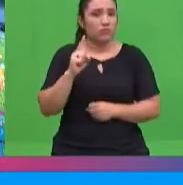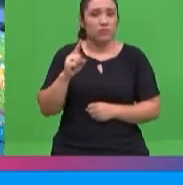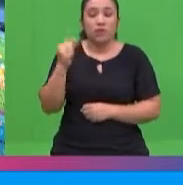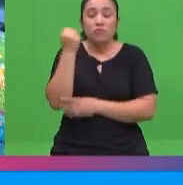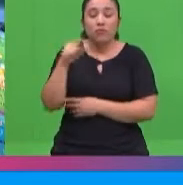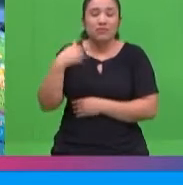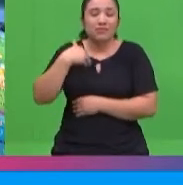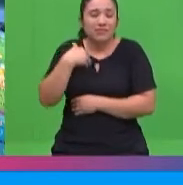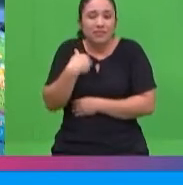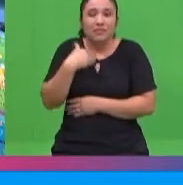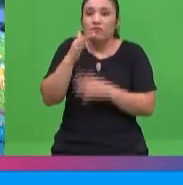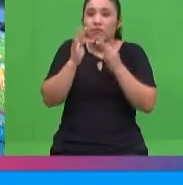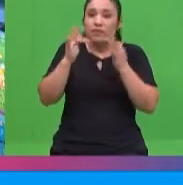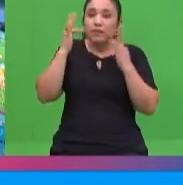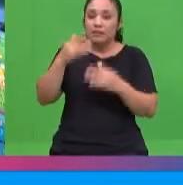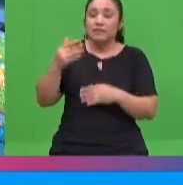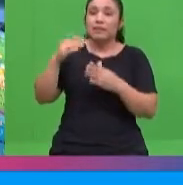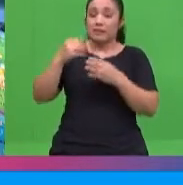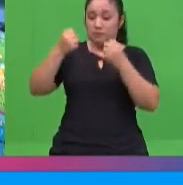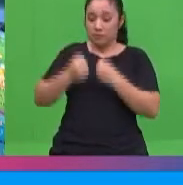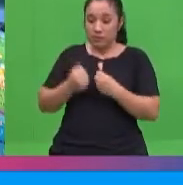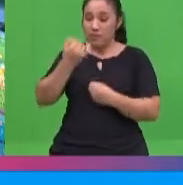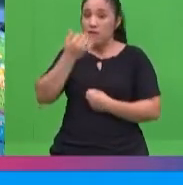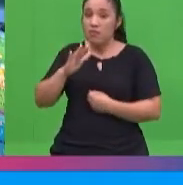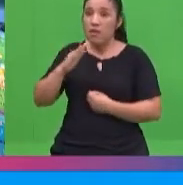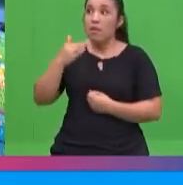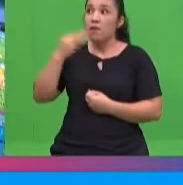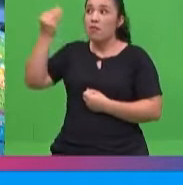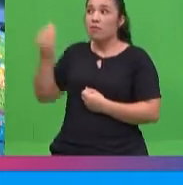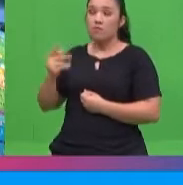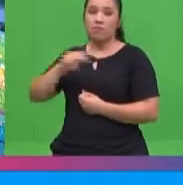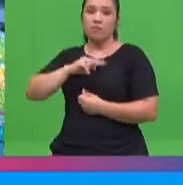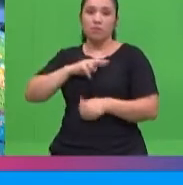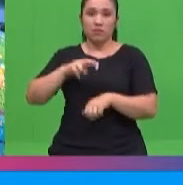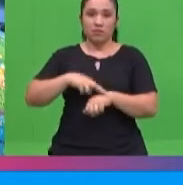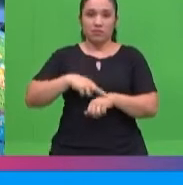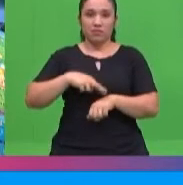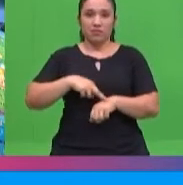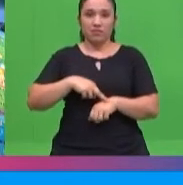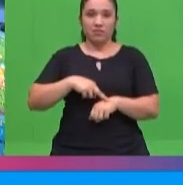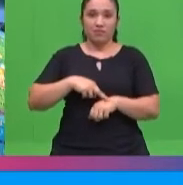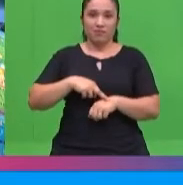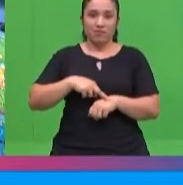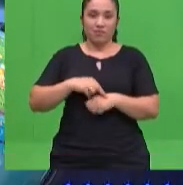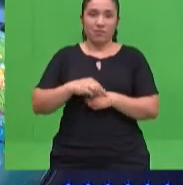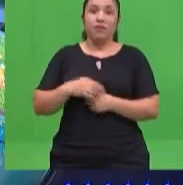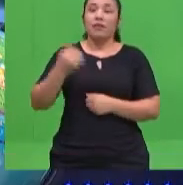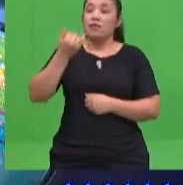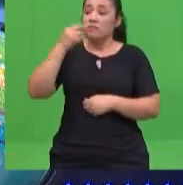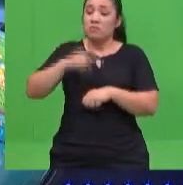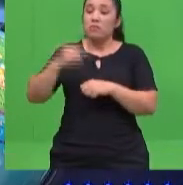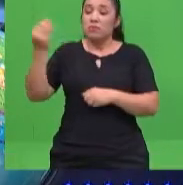bueno, va a quedarse así con una persona encargada, ¿verdad? Habría que ver si esa persona encargada del niño realmente puede